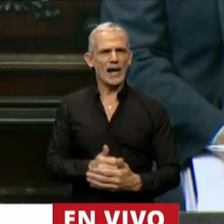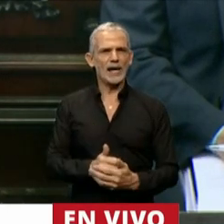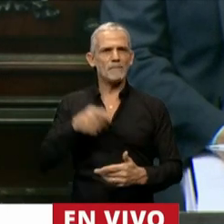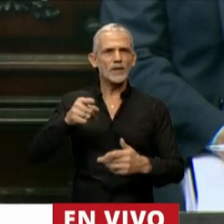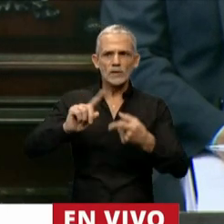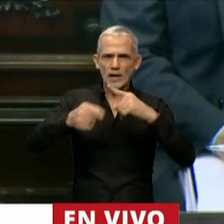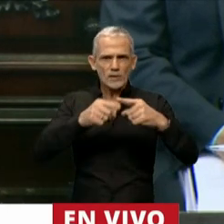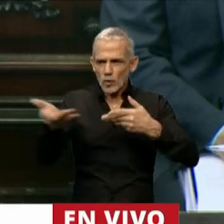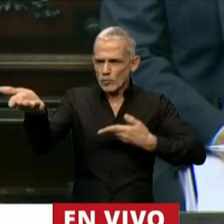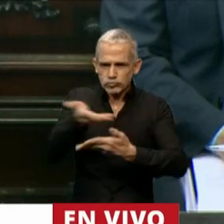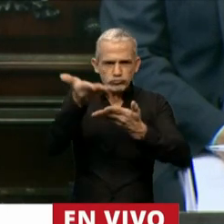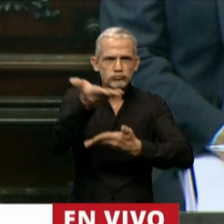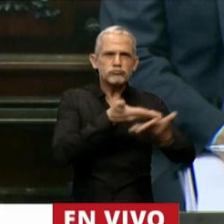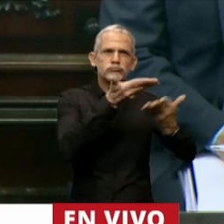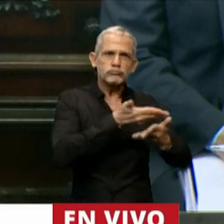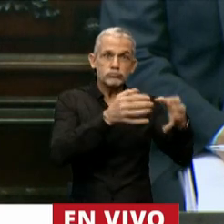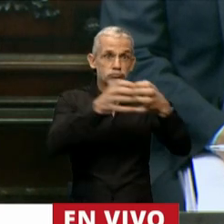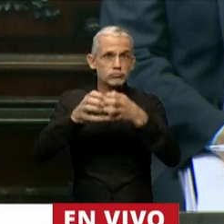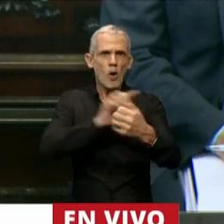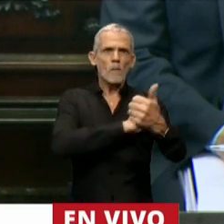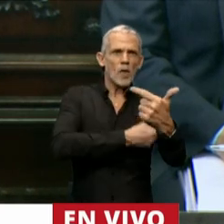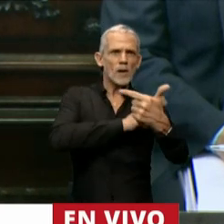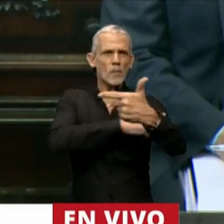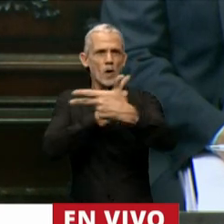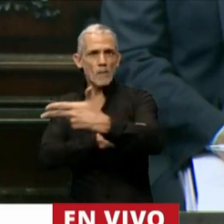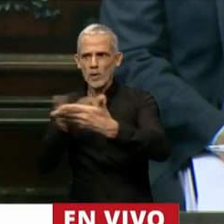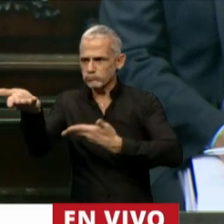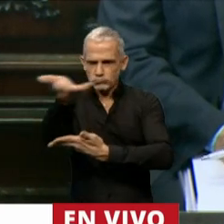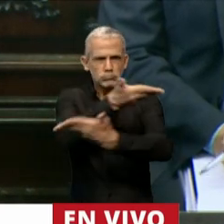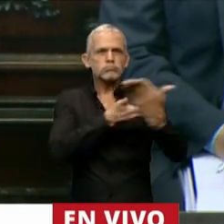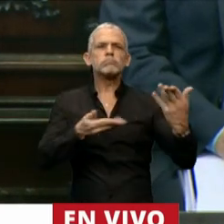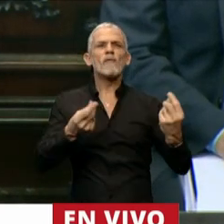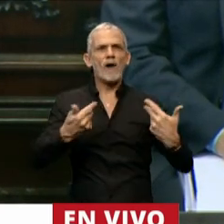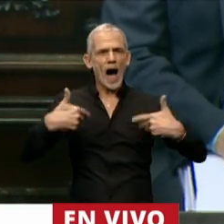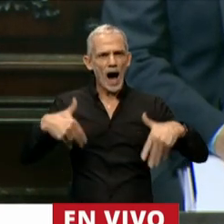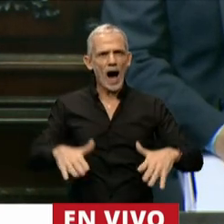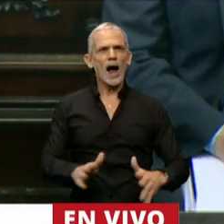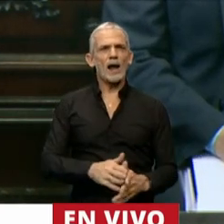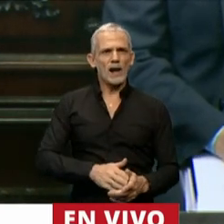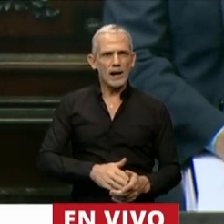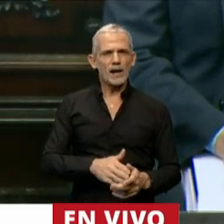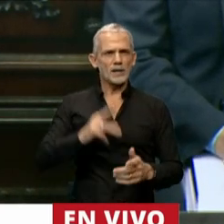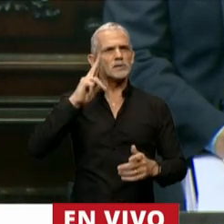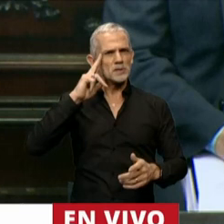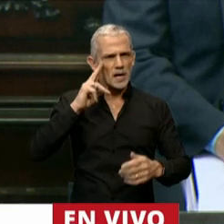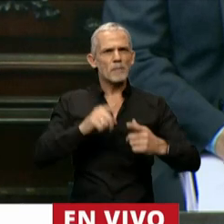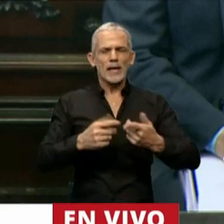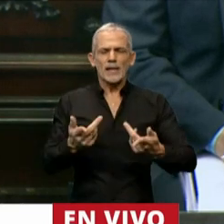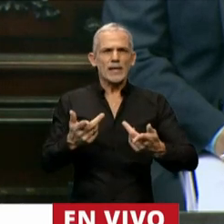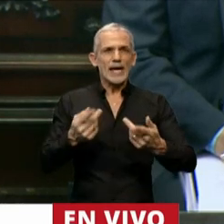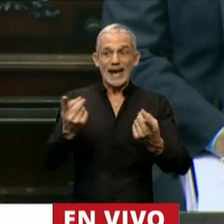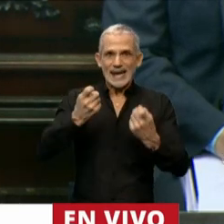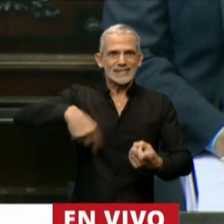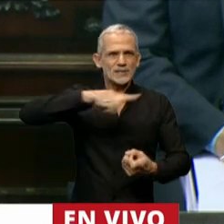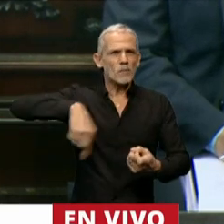la interrelación entre los distintos poderes de la República y donde sí se valora con claridad que lo que se